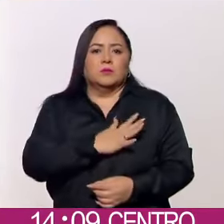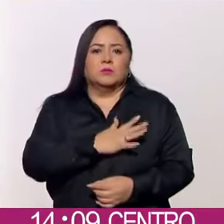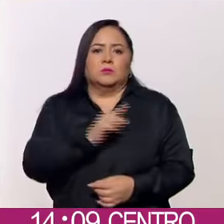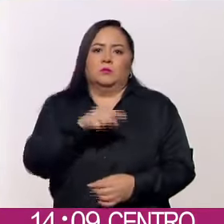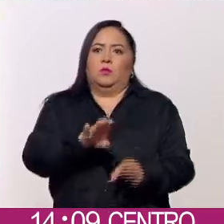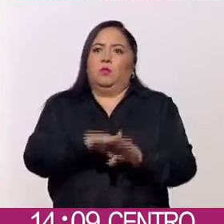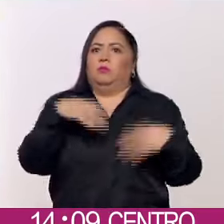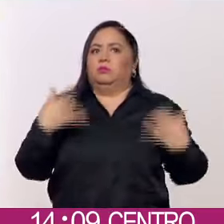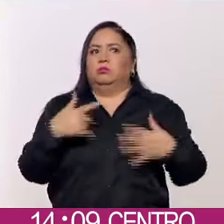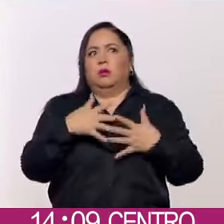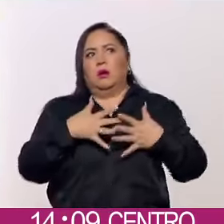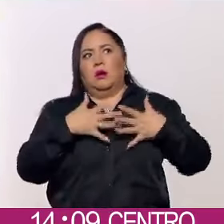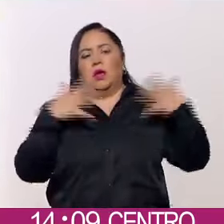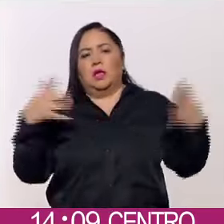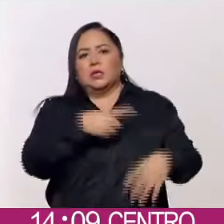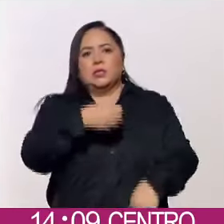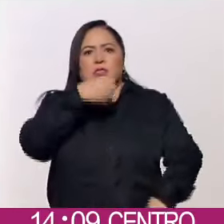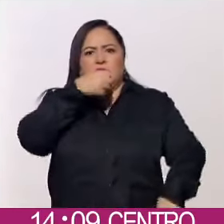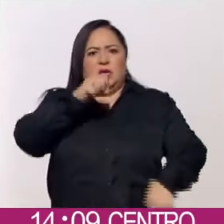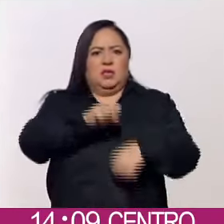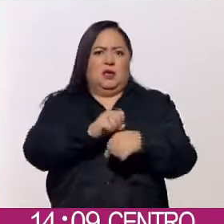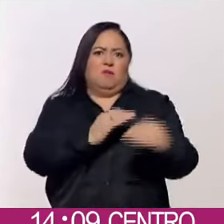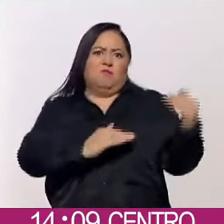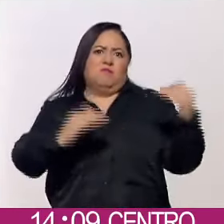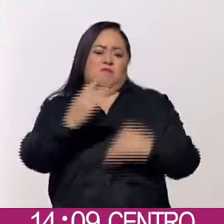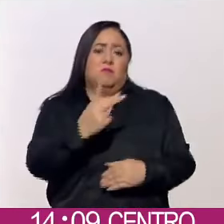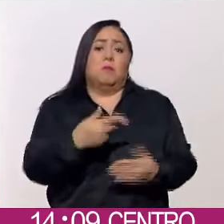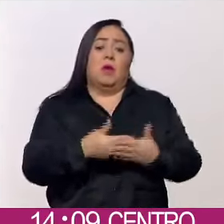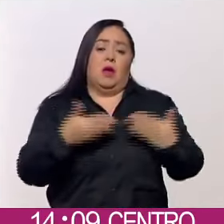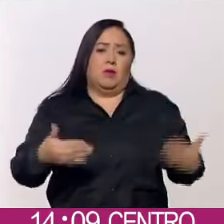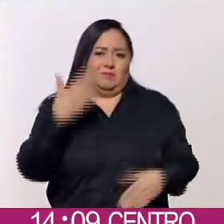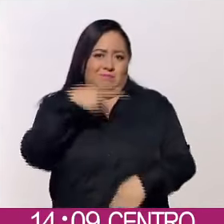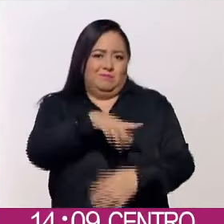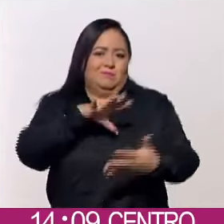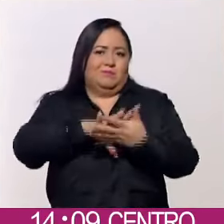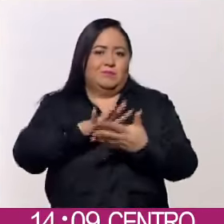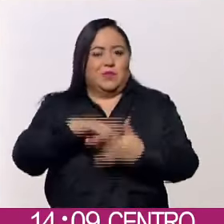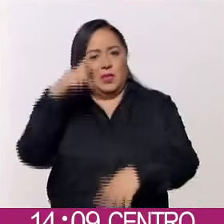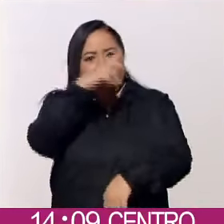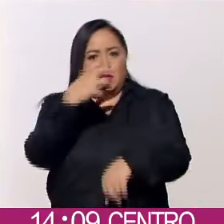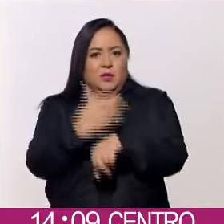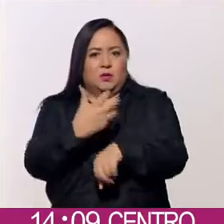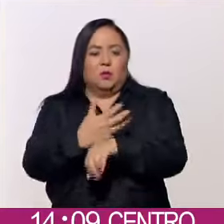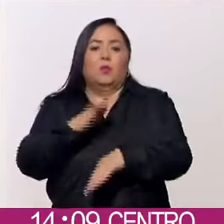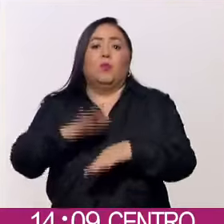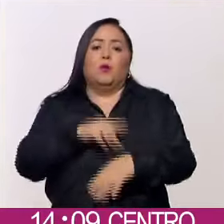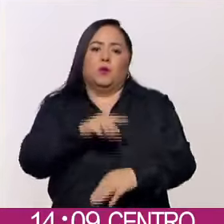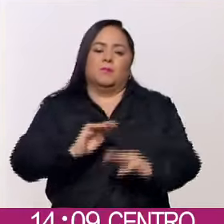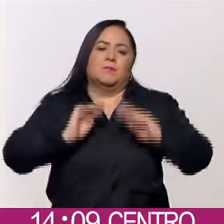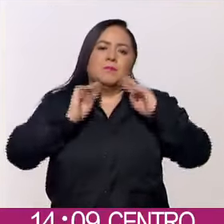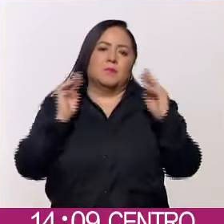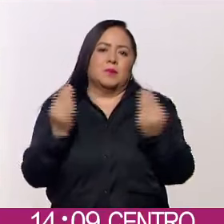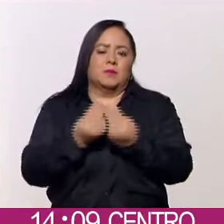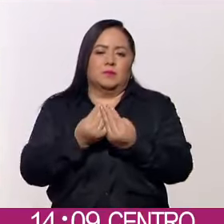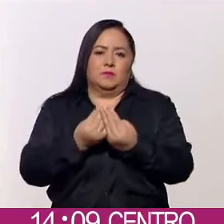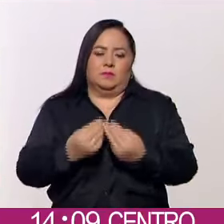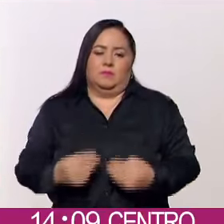su flamante secretario de Seguridad Pública, hoy preso en Estados Unidos por narcotráfico.